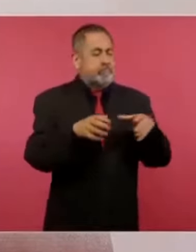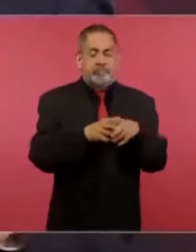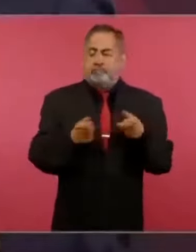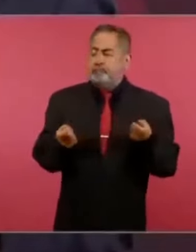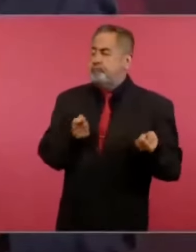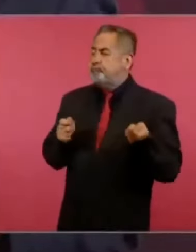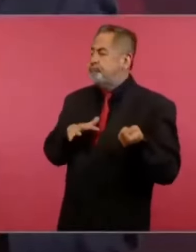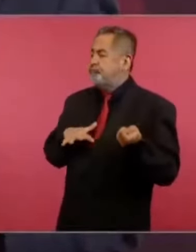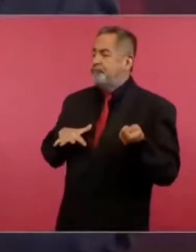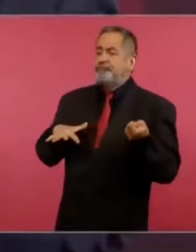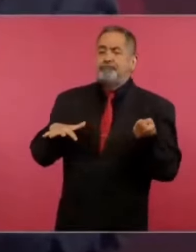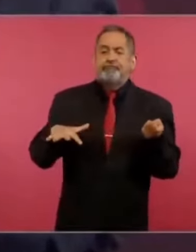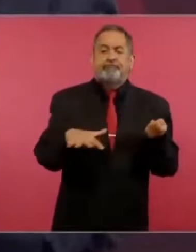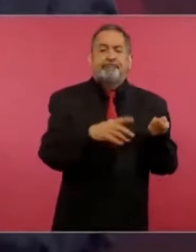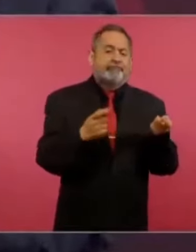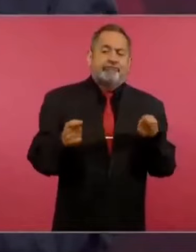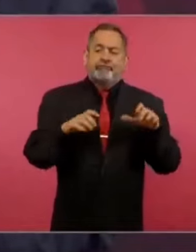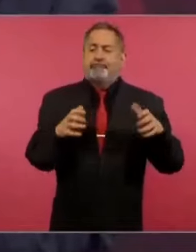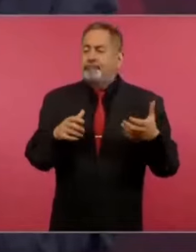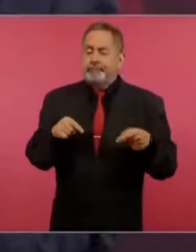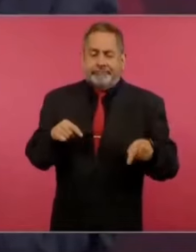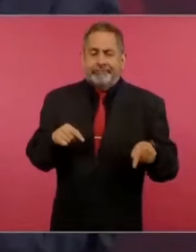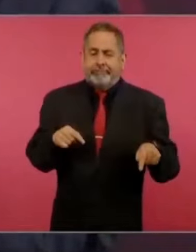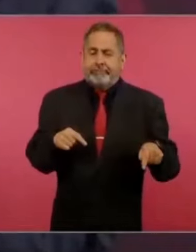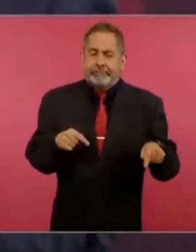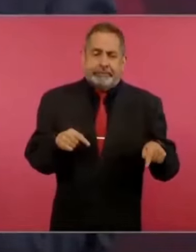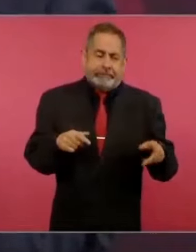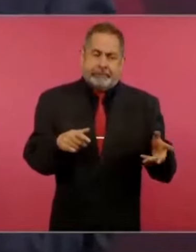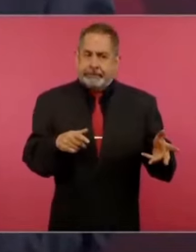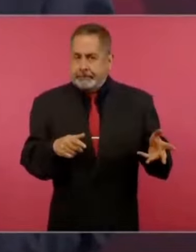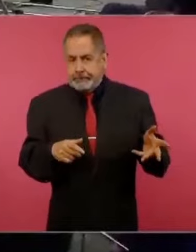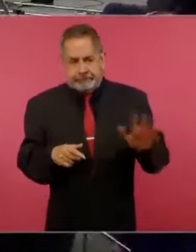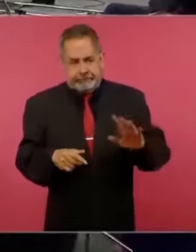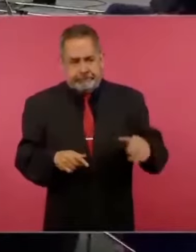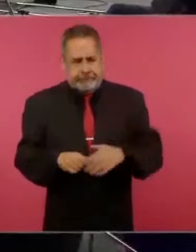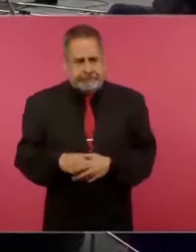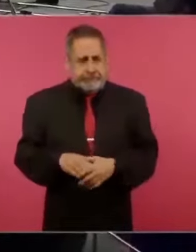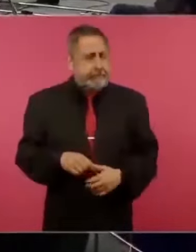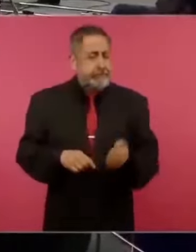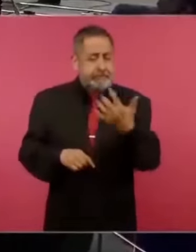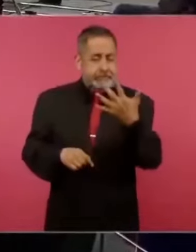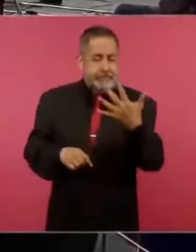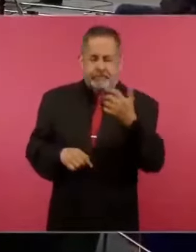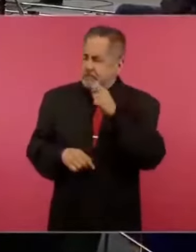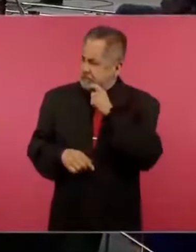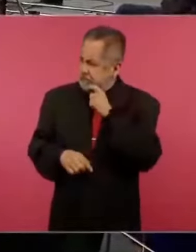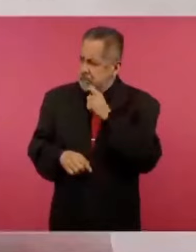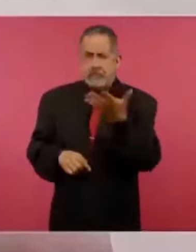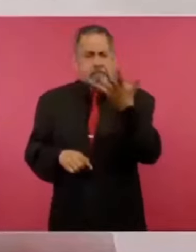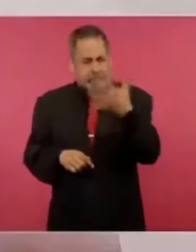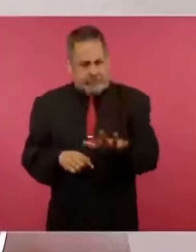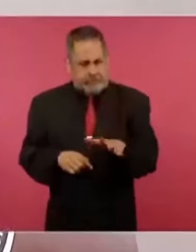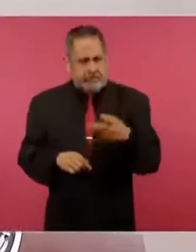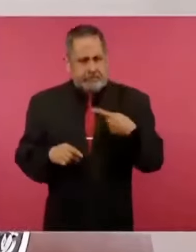de toda la venta de las medicinas, cinco, no, diez